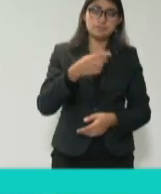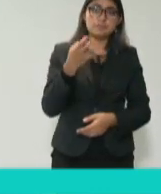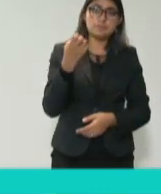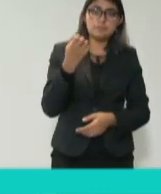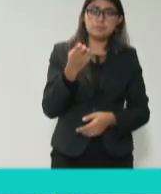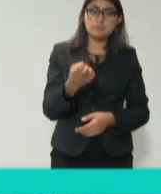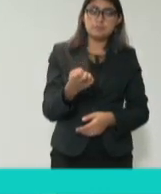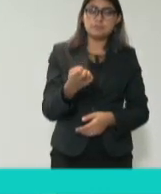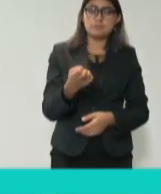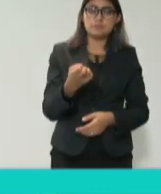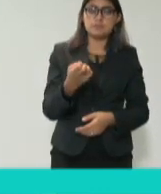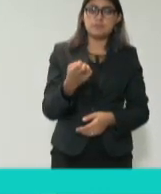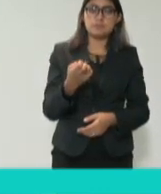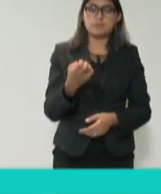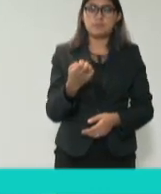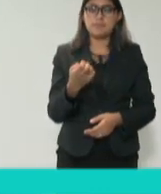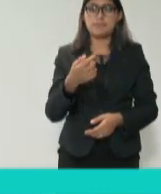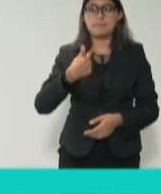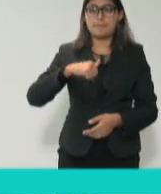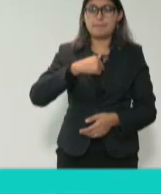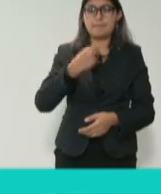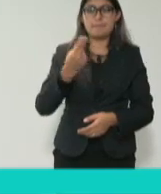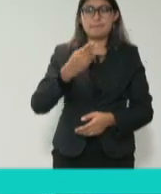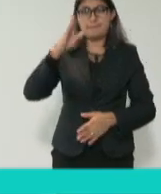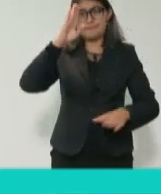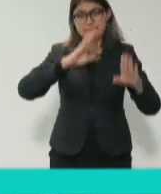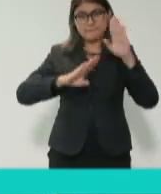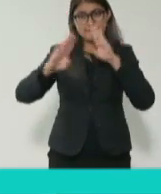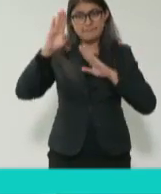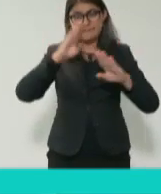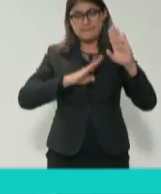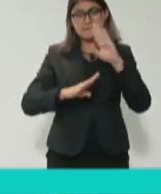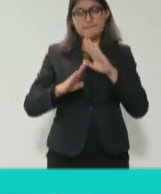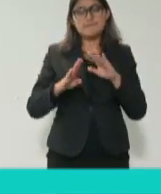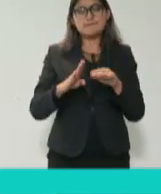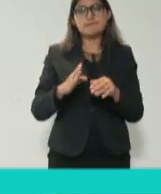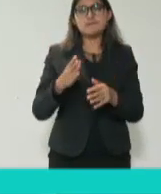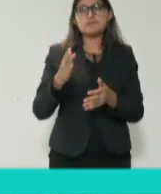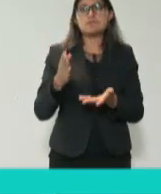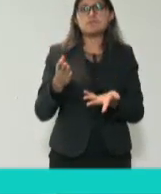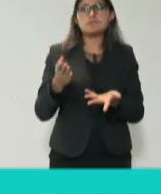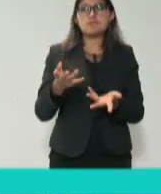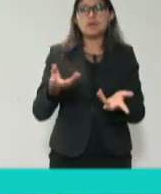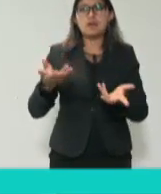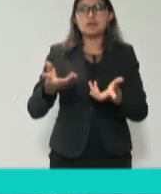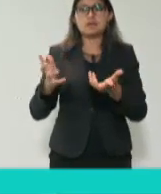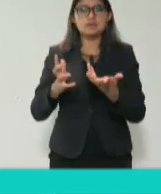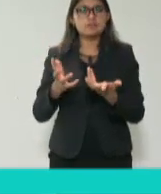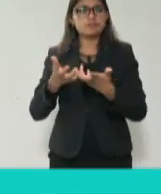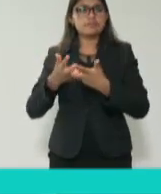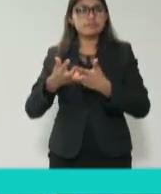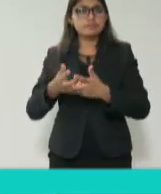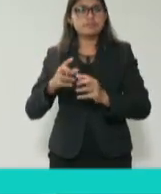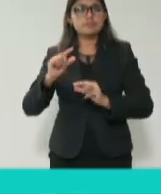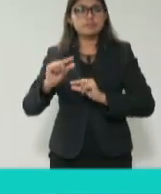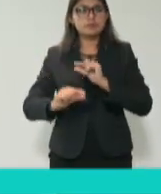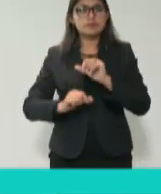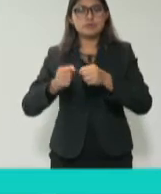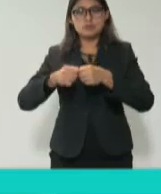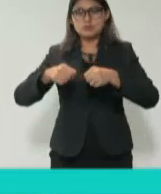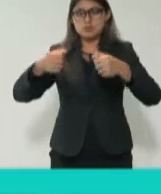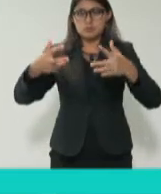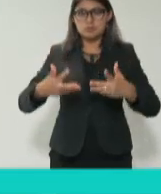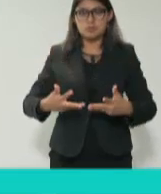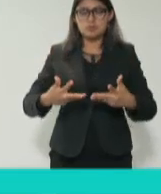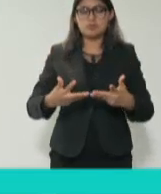de sentirnos nuevamente traicionados frente a todo este entramado que se ha construido y tampoco